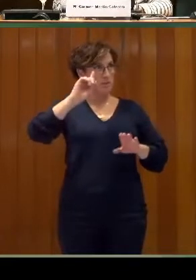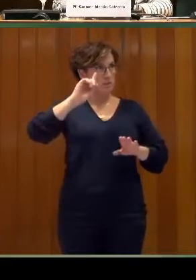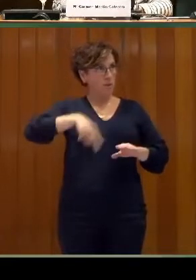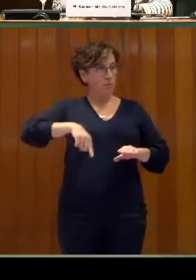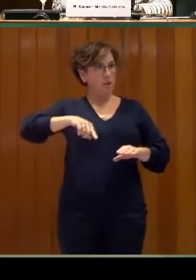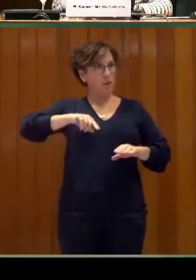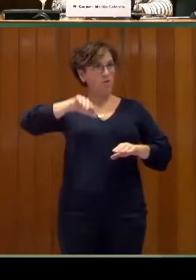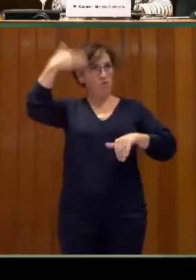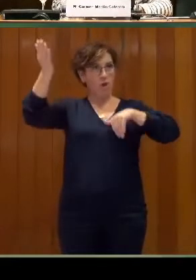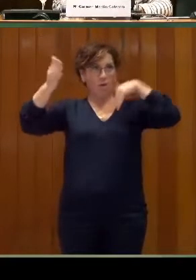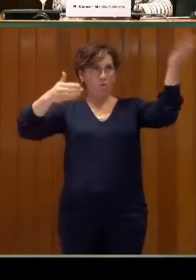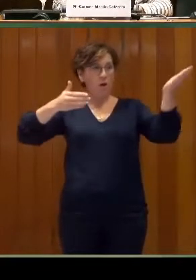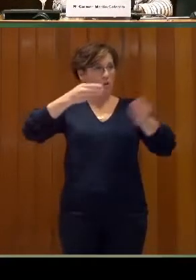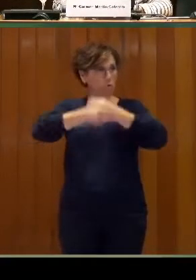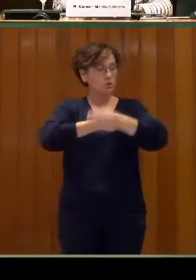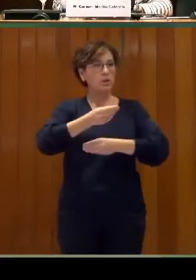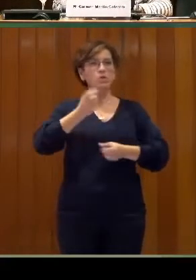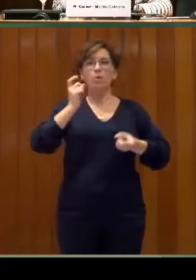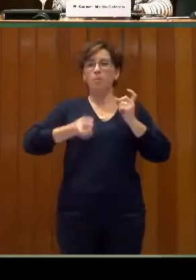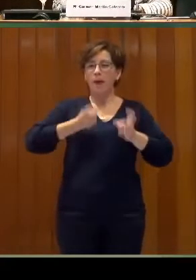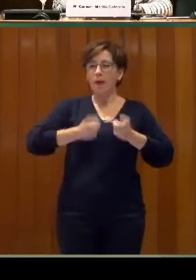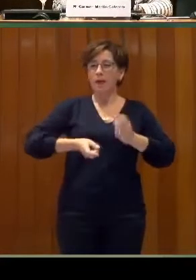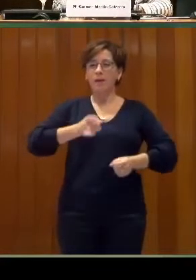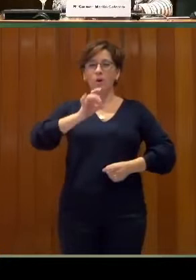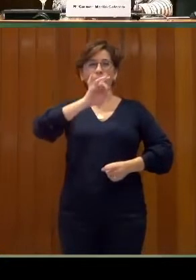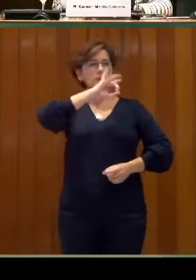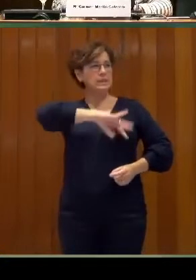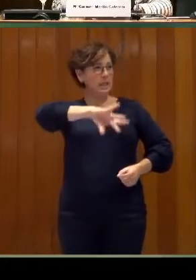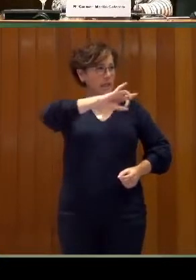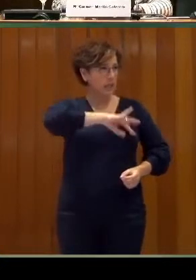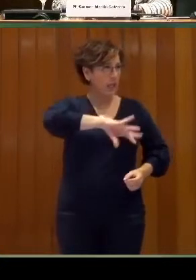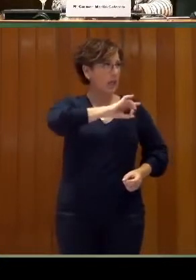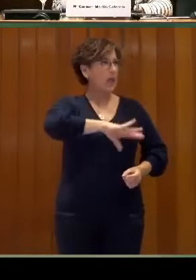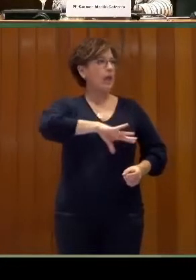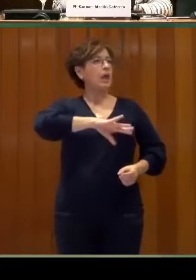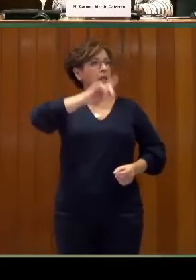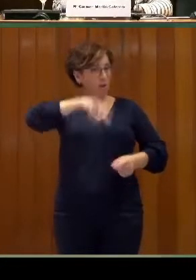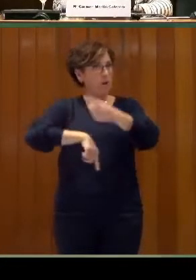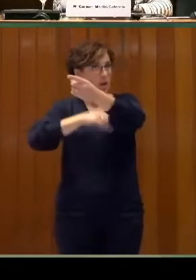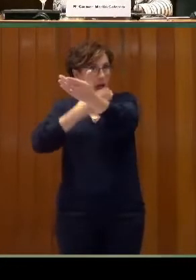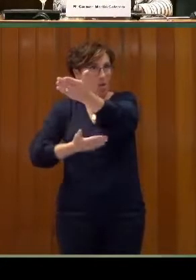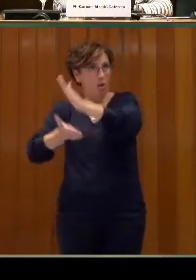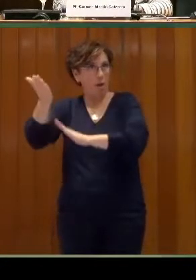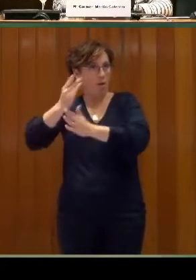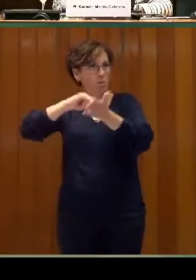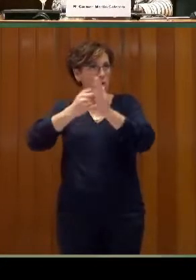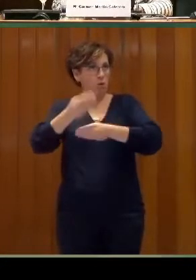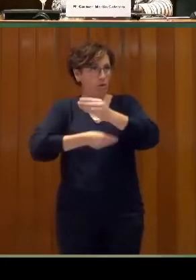operaciones. En México, Chile está apostando también mucho por este proyecto.